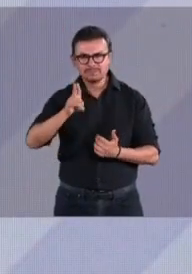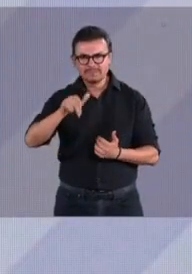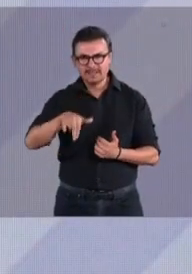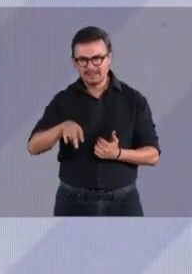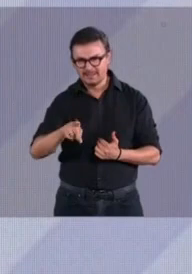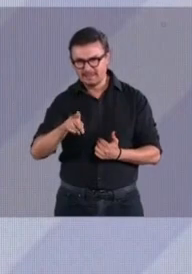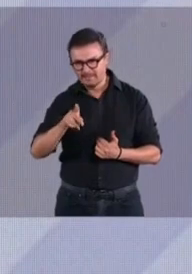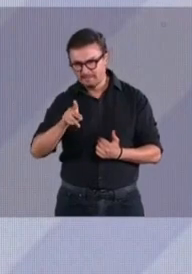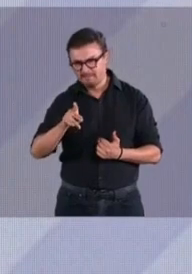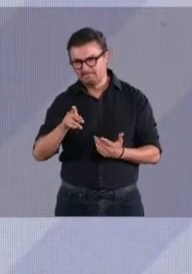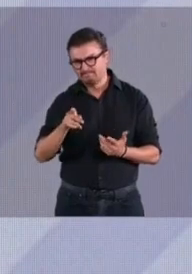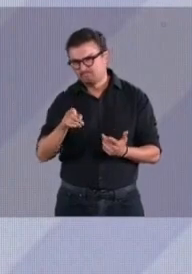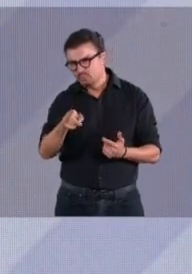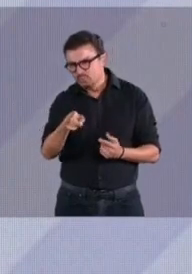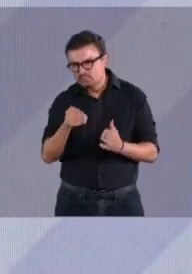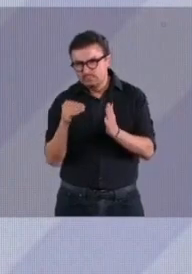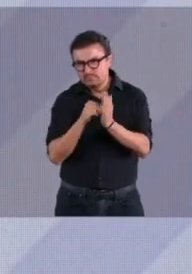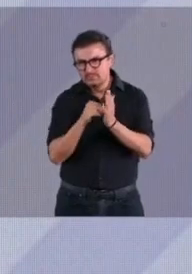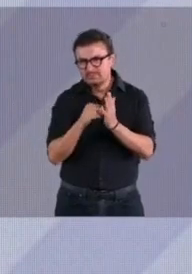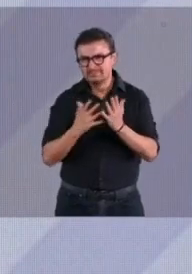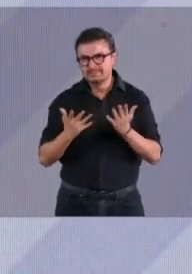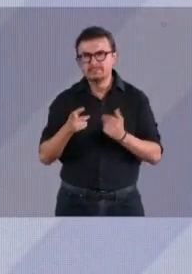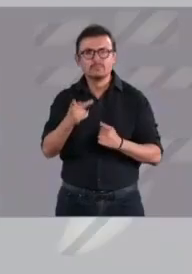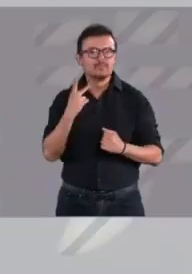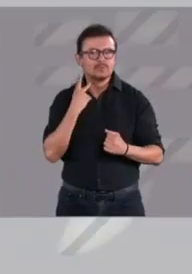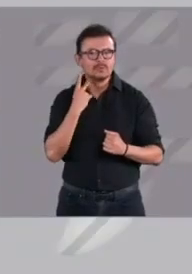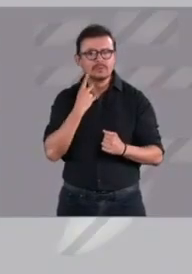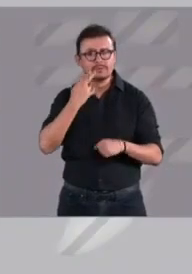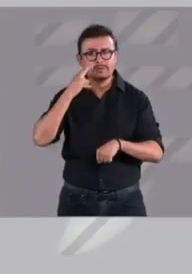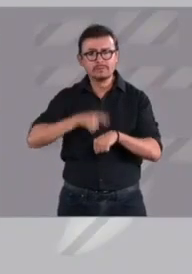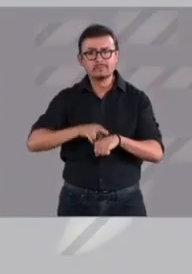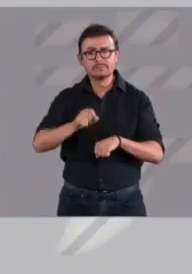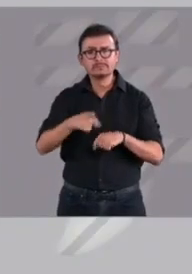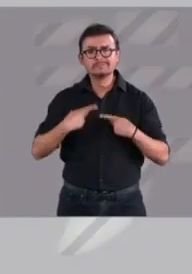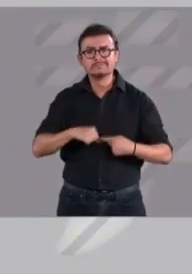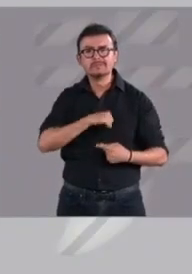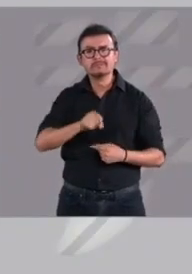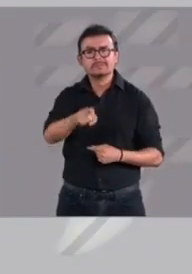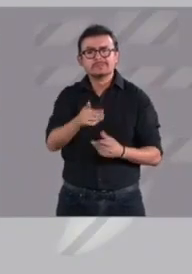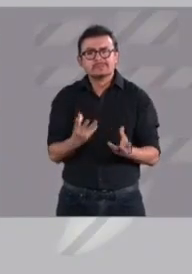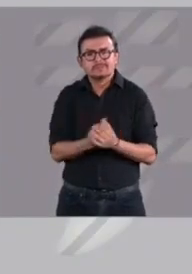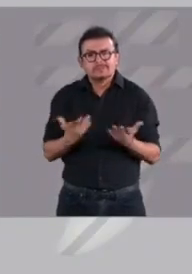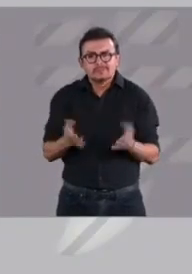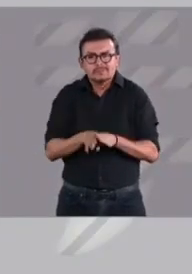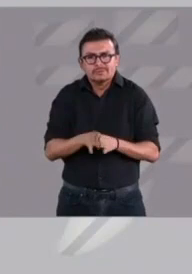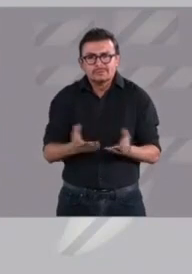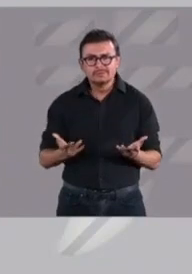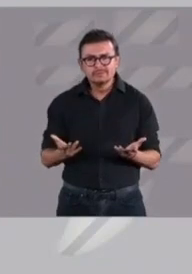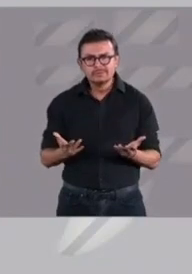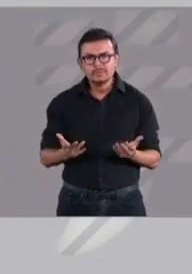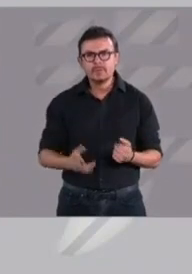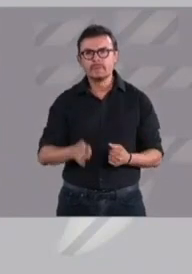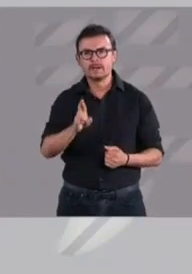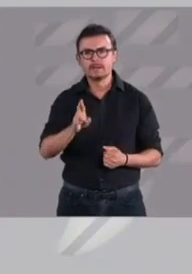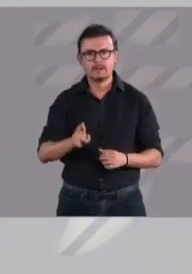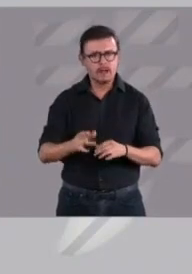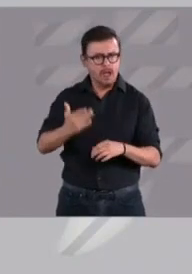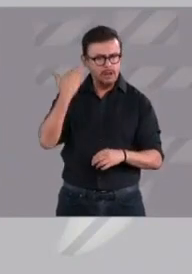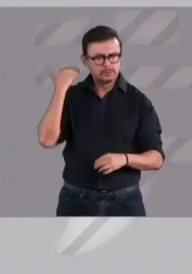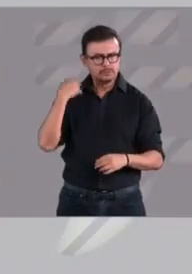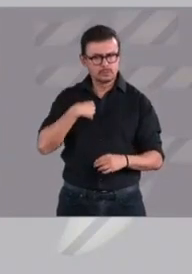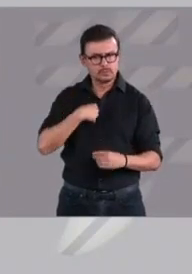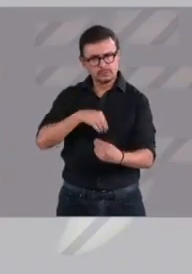PAN? Esos son los verdaderos delincuentes. Sácila Alves. En el pasado debate llamé a la co